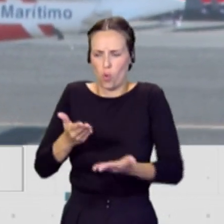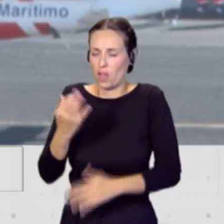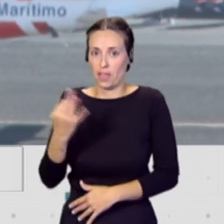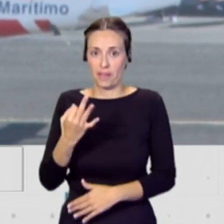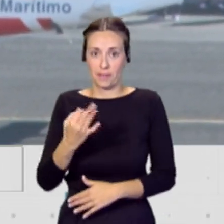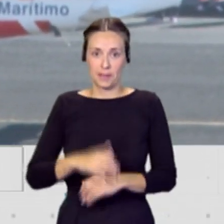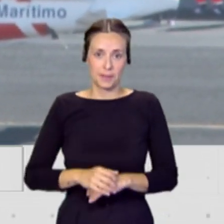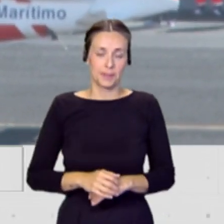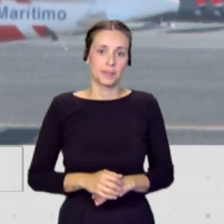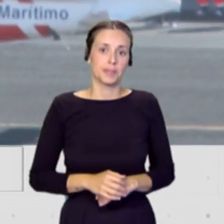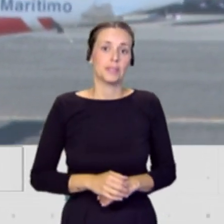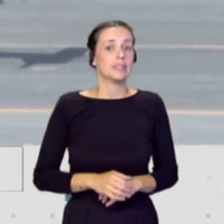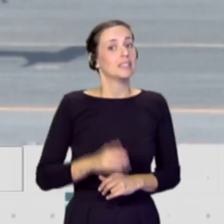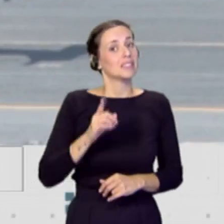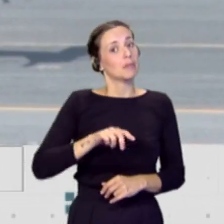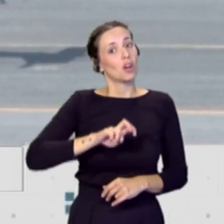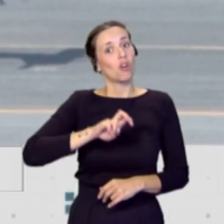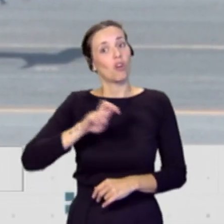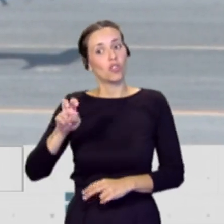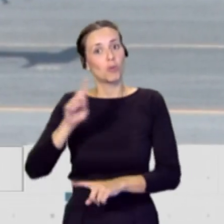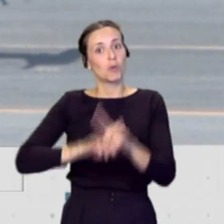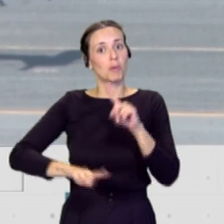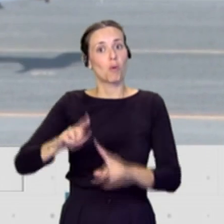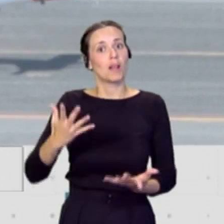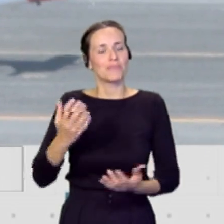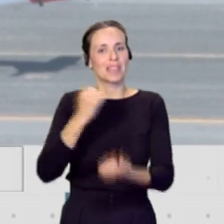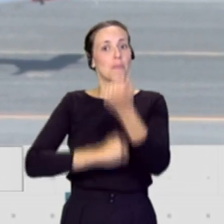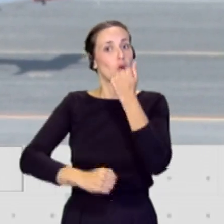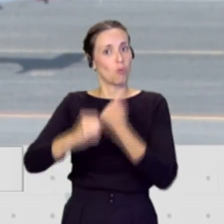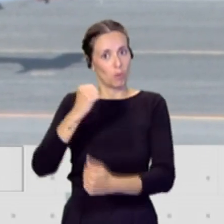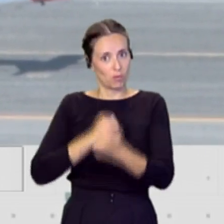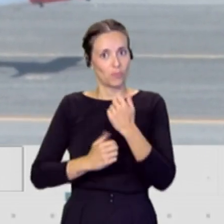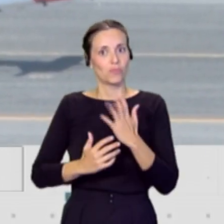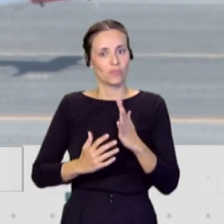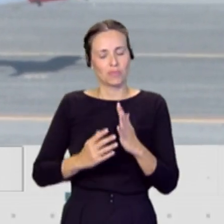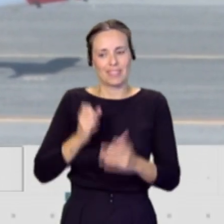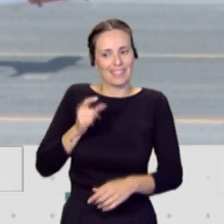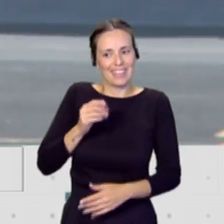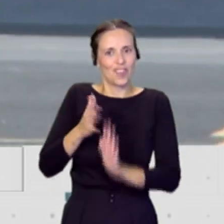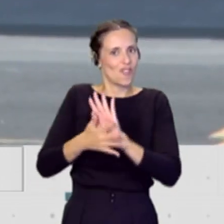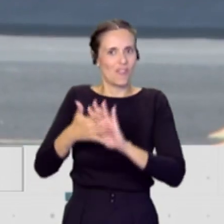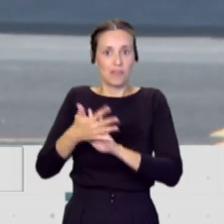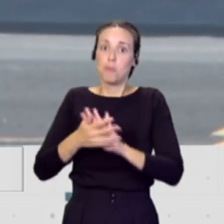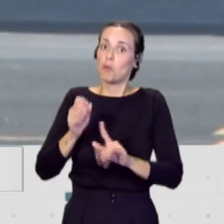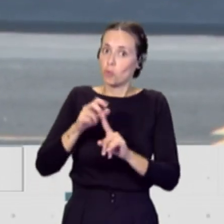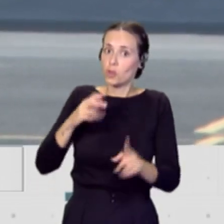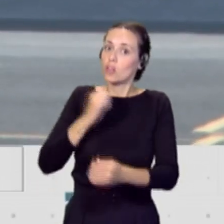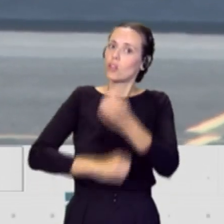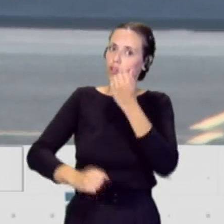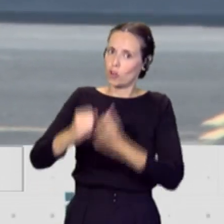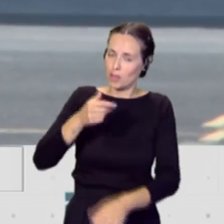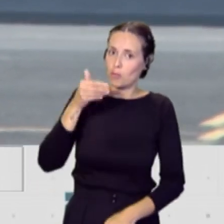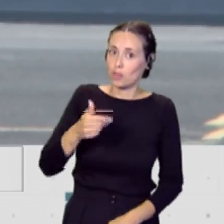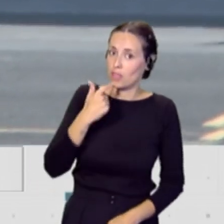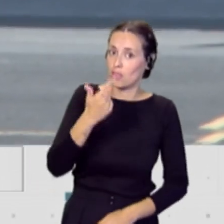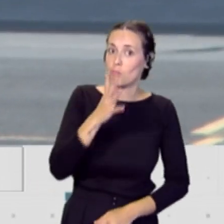otro desgaste, es el desgaste económico, de eso a veces no hablamos, y el desgaste económico yo creo que es importante señalarlo. Y